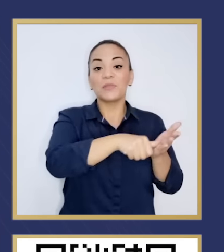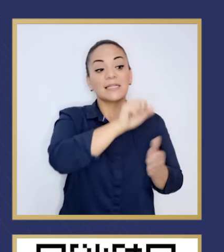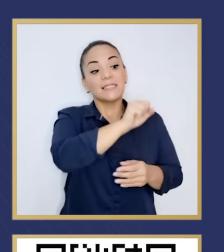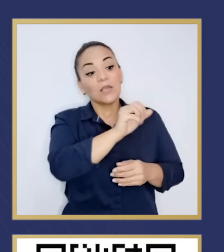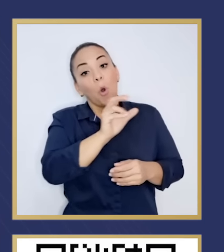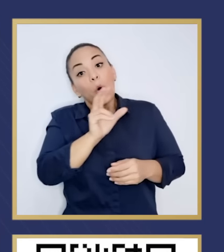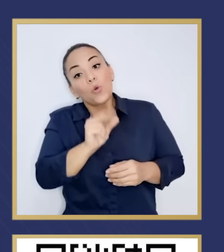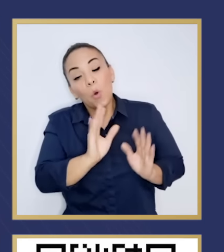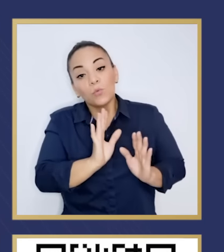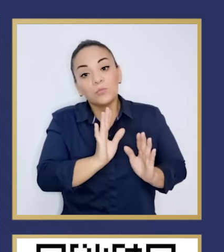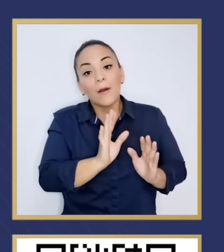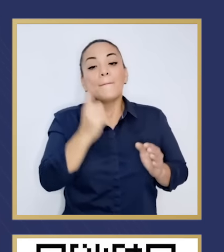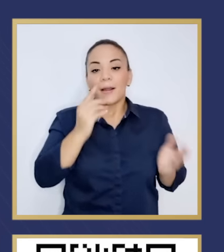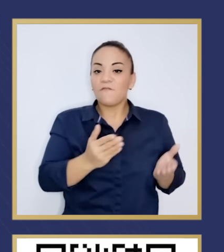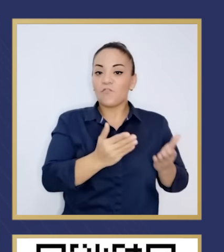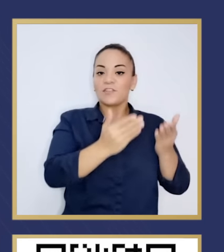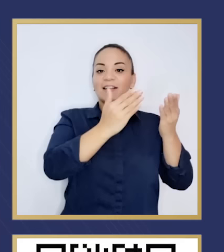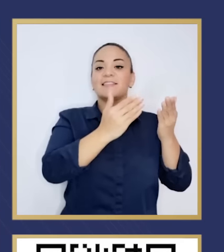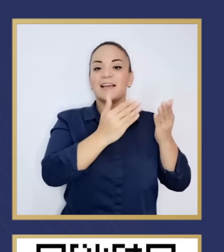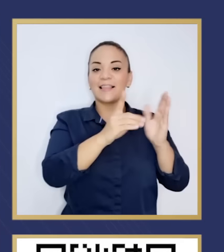fortalecer nuestra democracia.